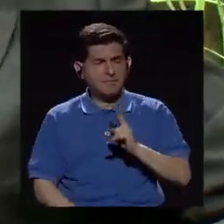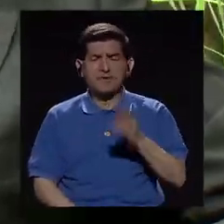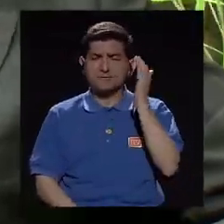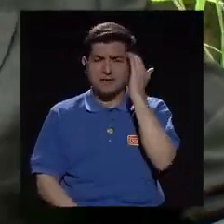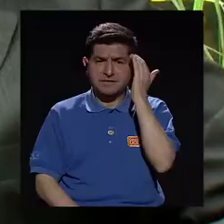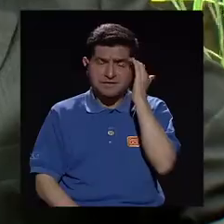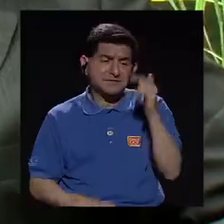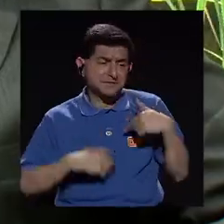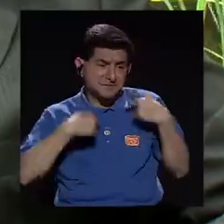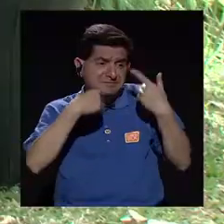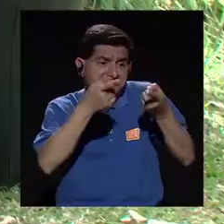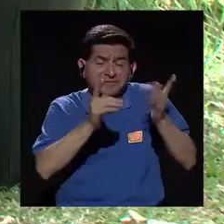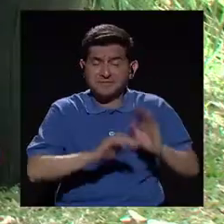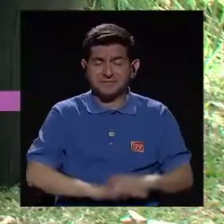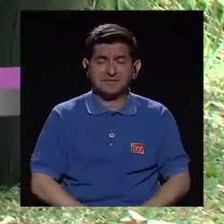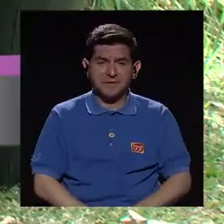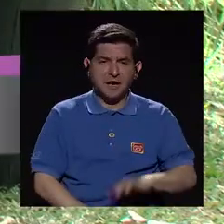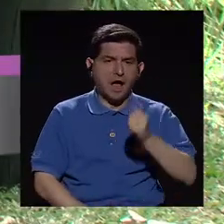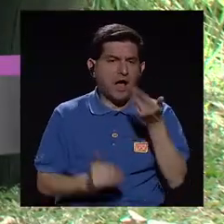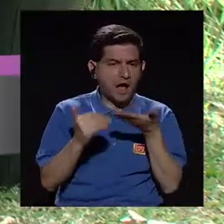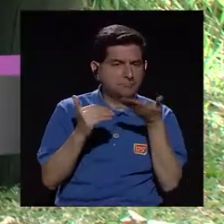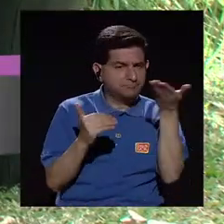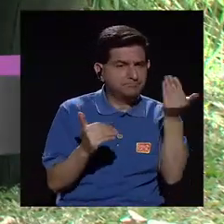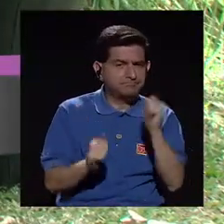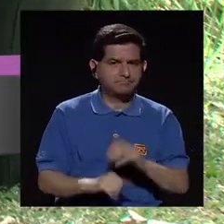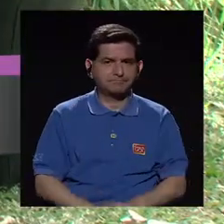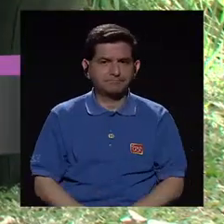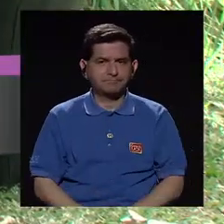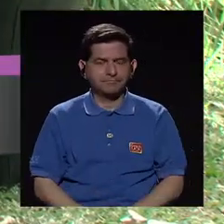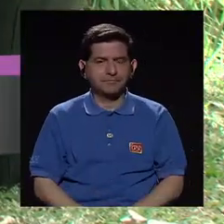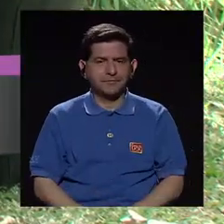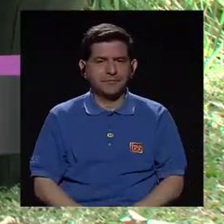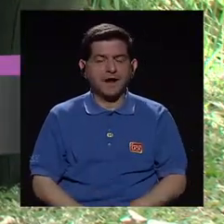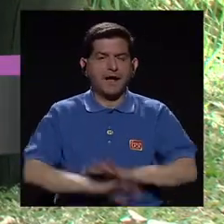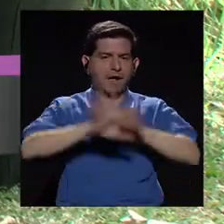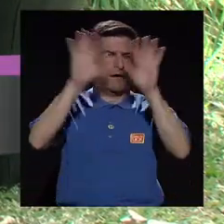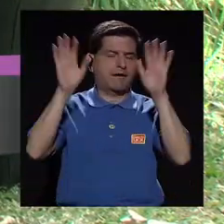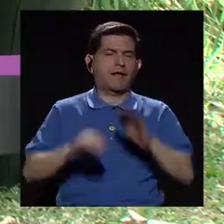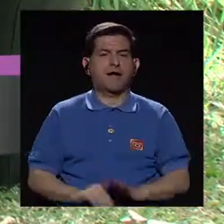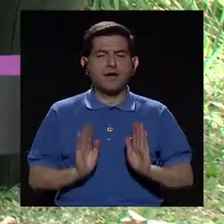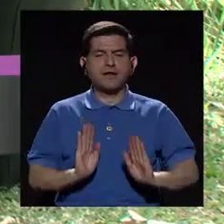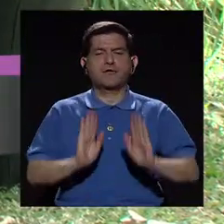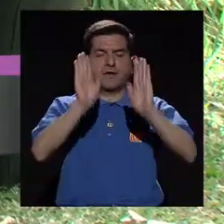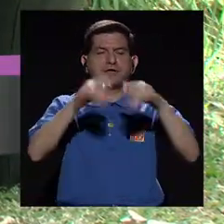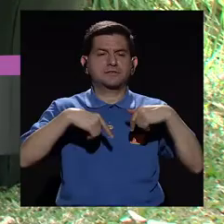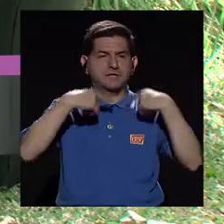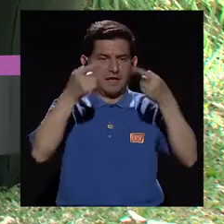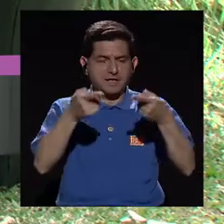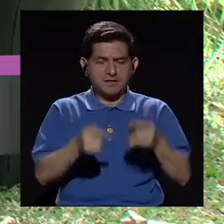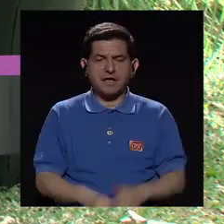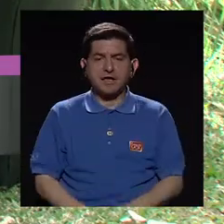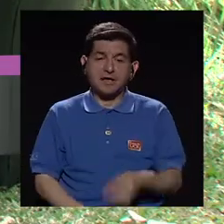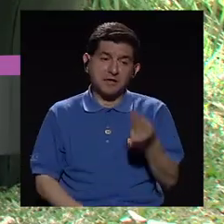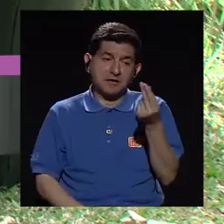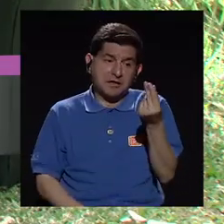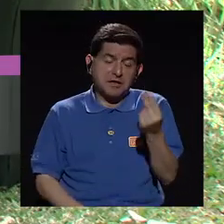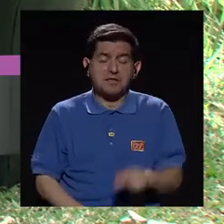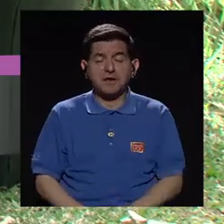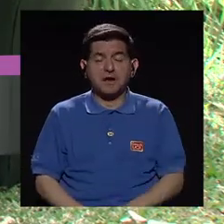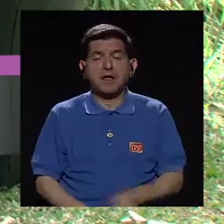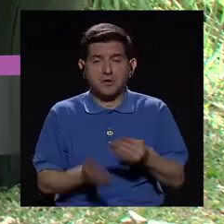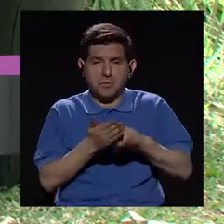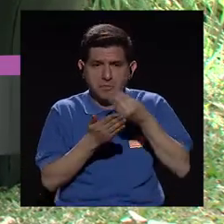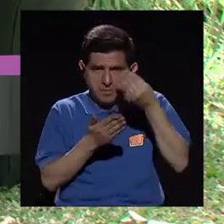cosa de saberse llegar. Ahora, hay otra cosa, ¿verdad? Claro, es maravilloso si podemos ir a una librería y disponer de una cantidad